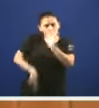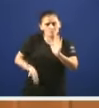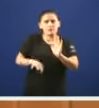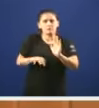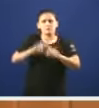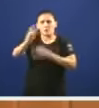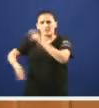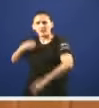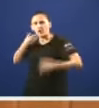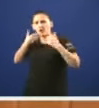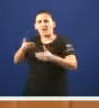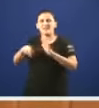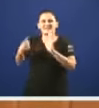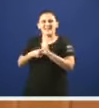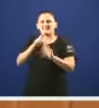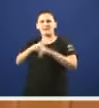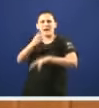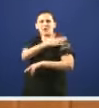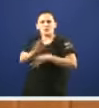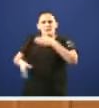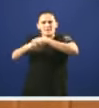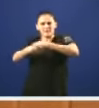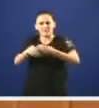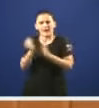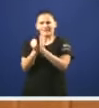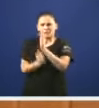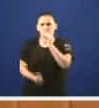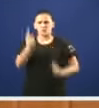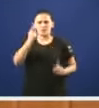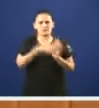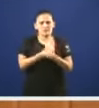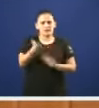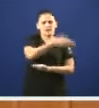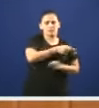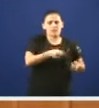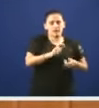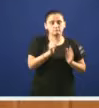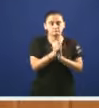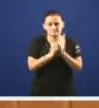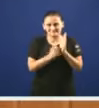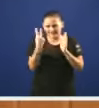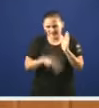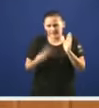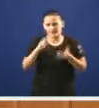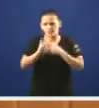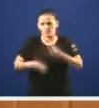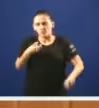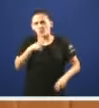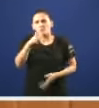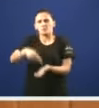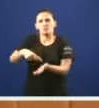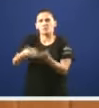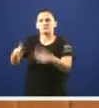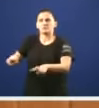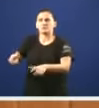vía vía lei de acompañamento artigos que son modificacións cito textualmente instadas polo sector